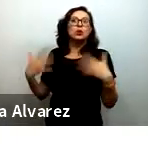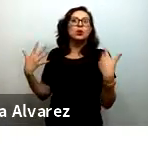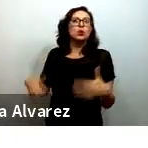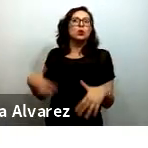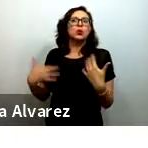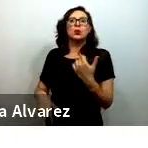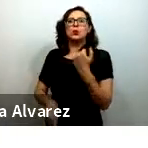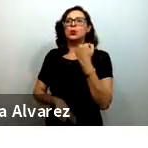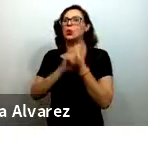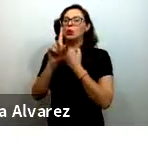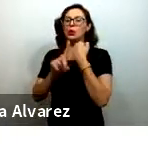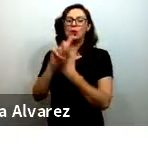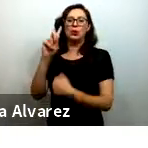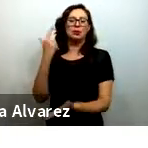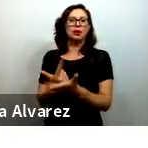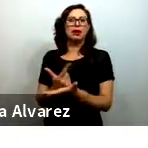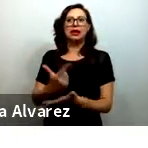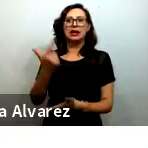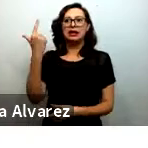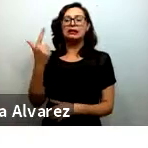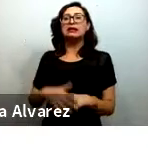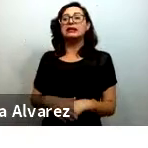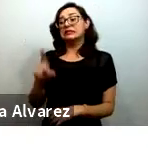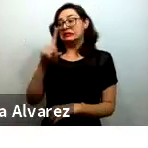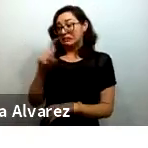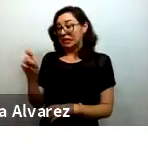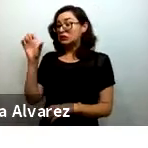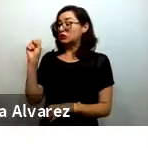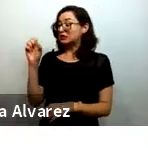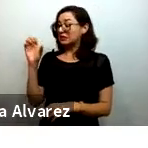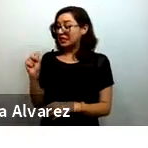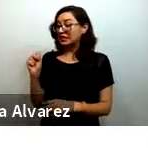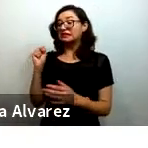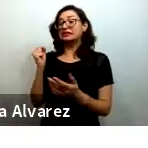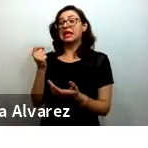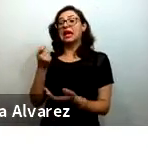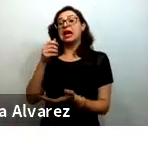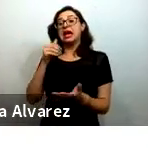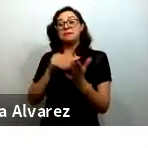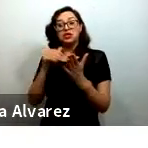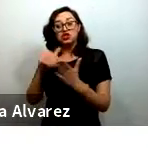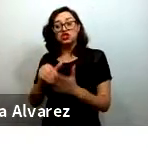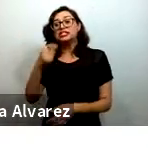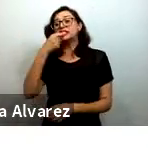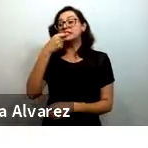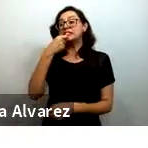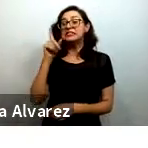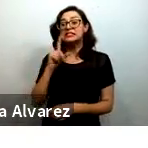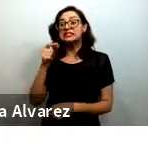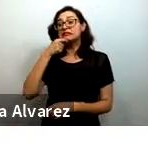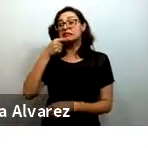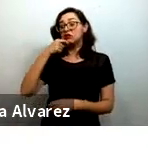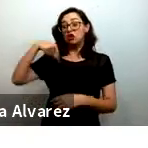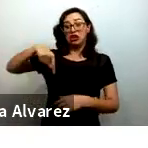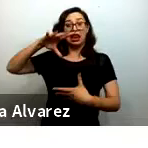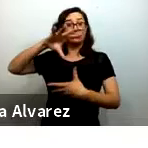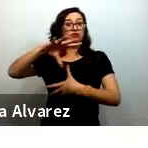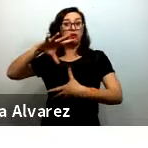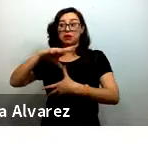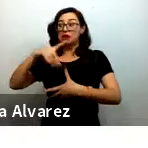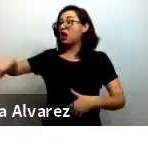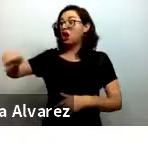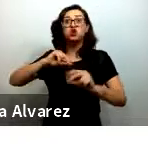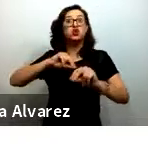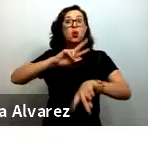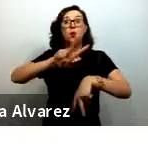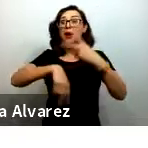casi 160 millones de niños y niñas fuera de clases y muchos millones más